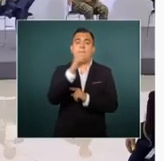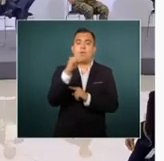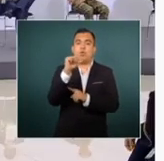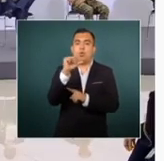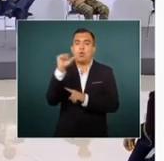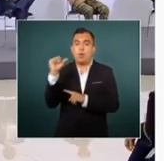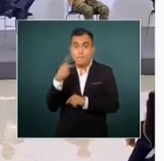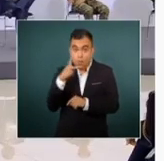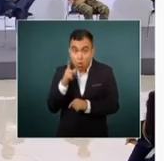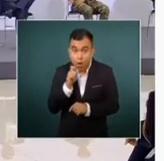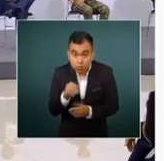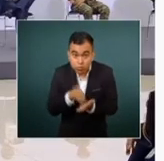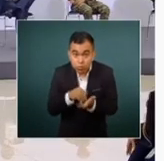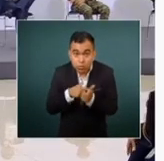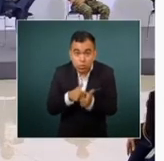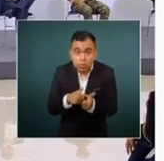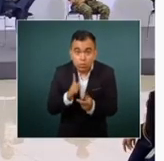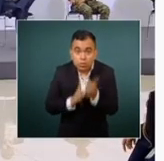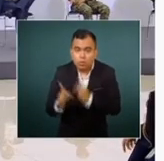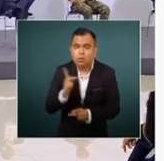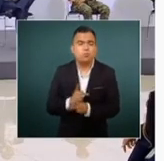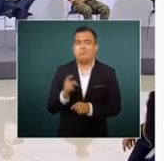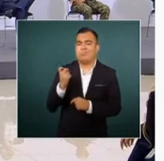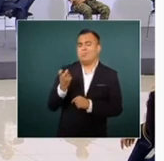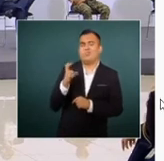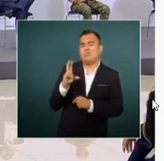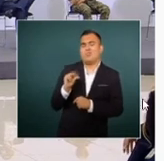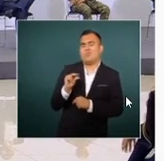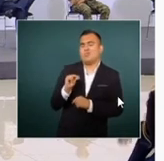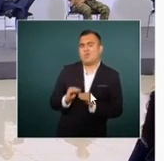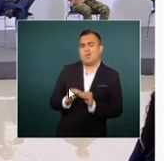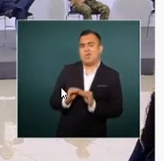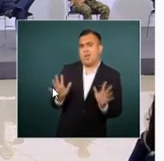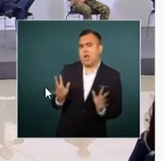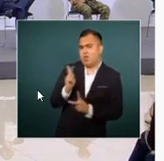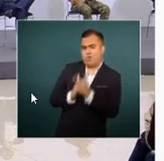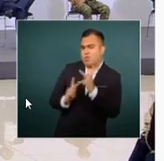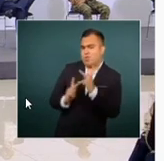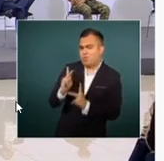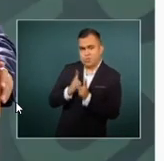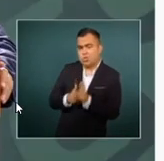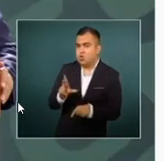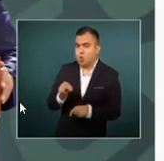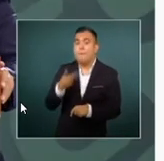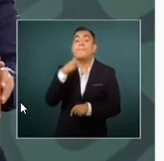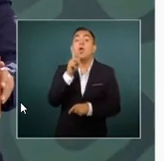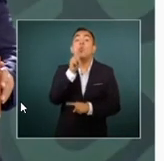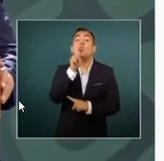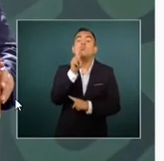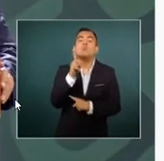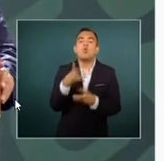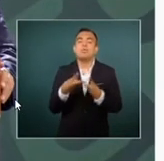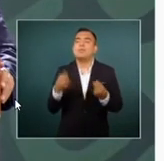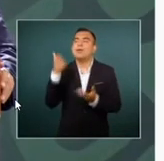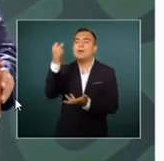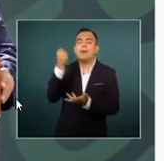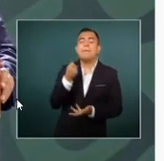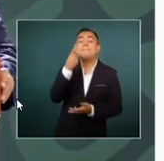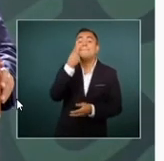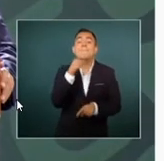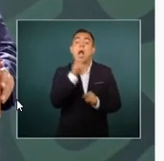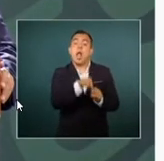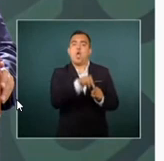seguiría endeudándose? Por supuesto que no es la ruta. Nosotros lo que resolvimos es... O sea,